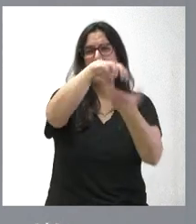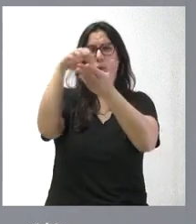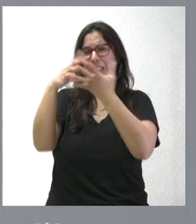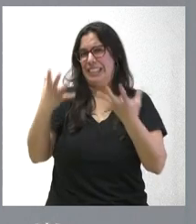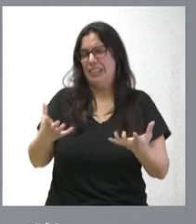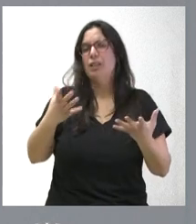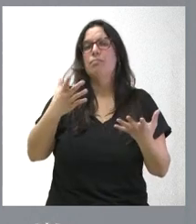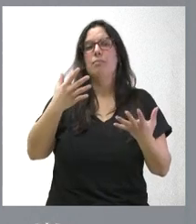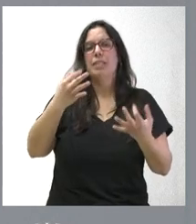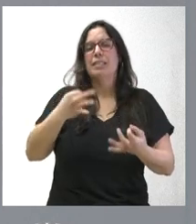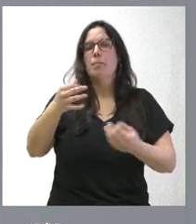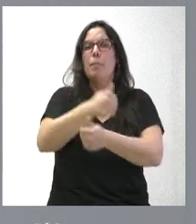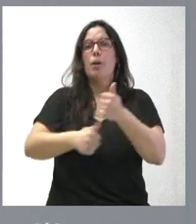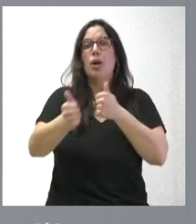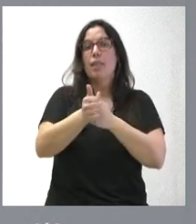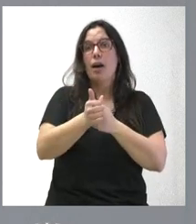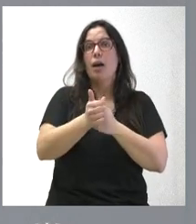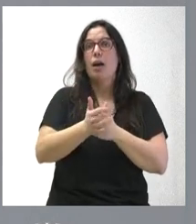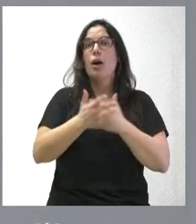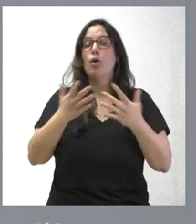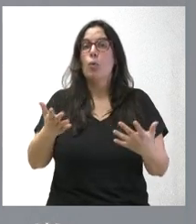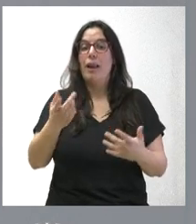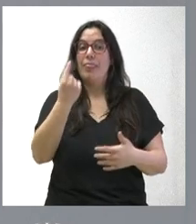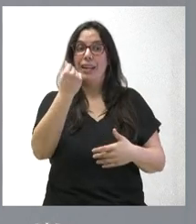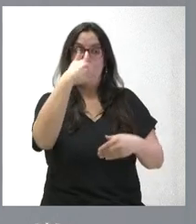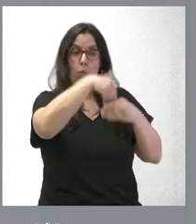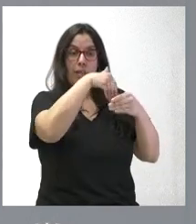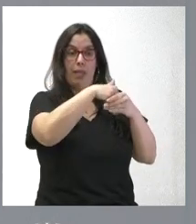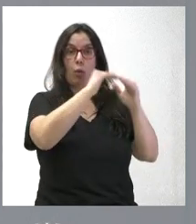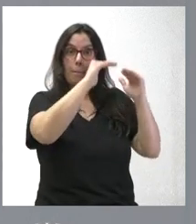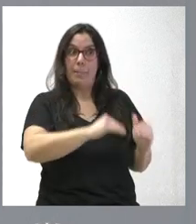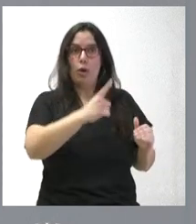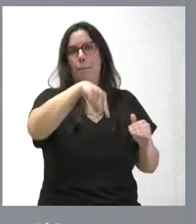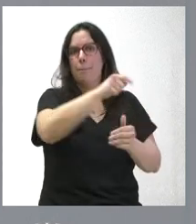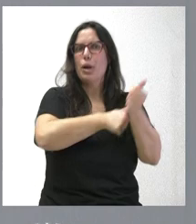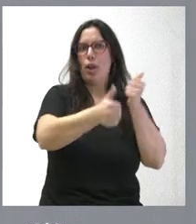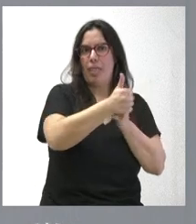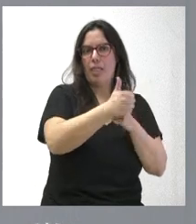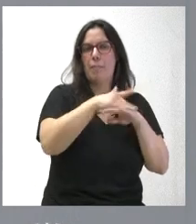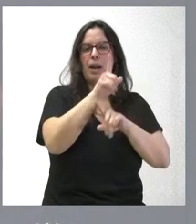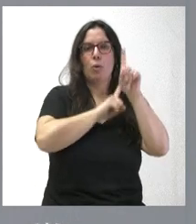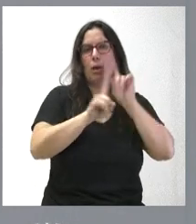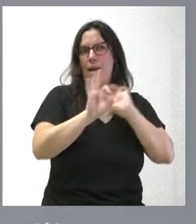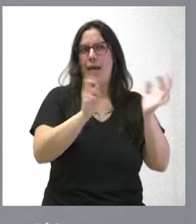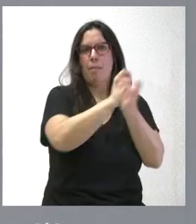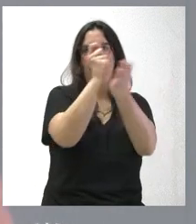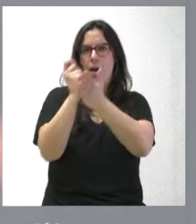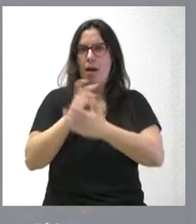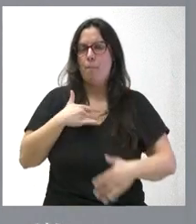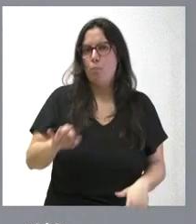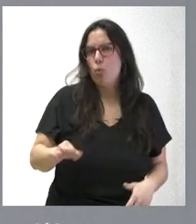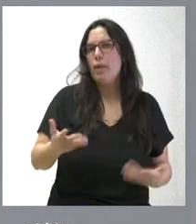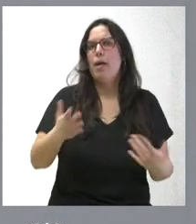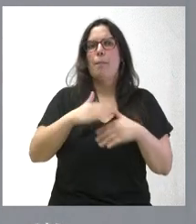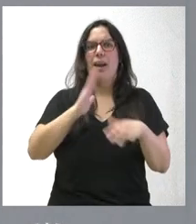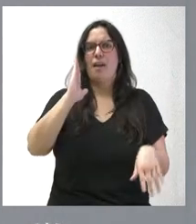en cuenta la prioridad de otorgarlos hacia aquellos que tienen menos liquidez en caja, para que nunca existan problemas de tesorería en los centros educativos y, por tanto, para que nunca se